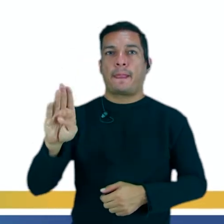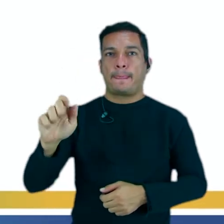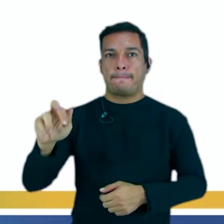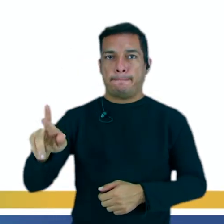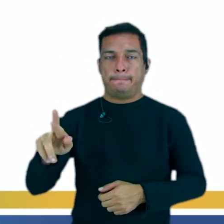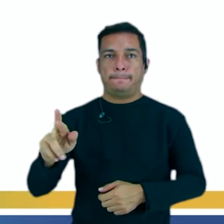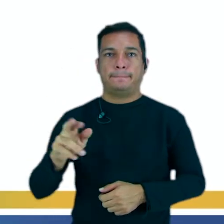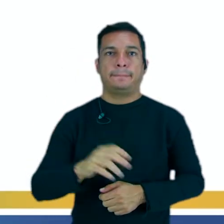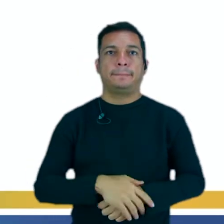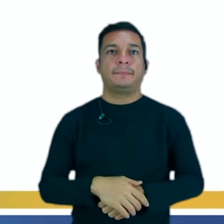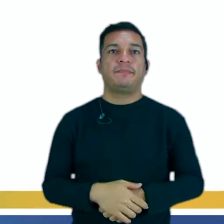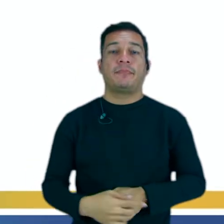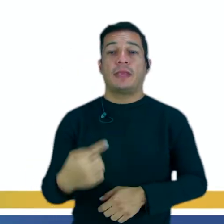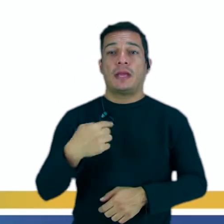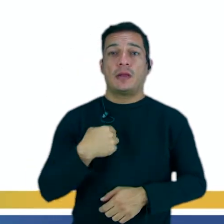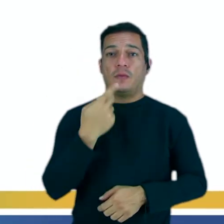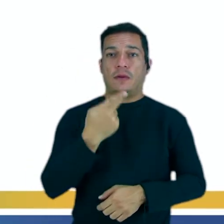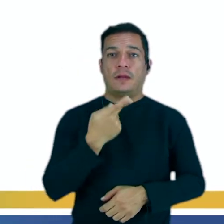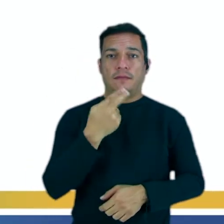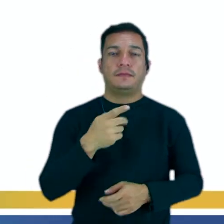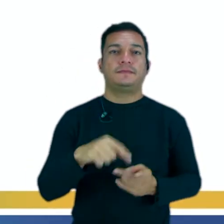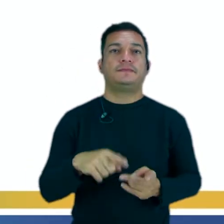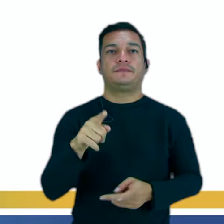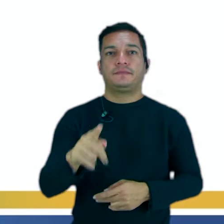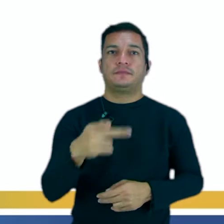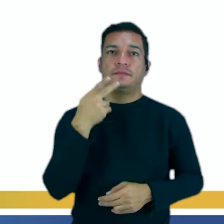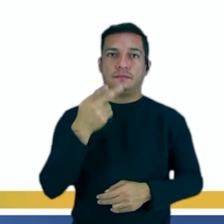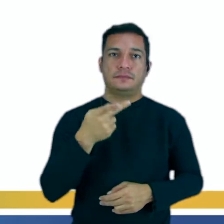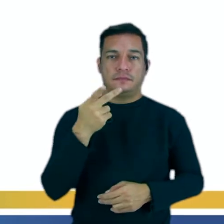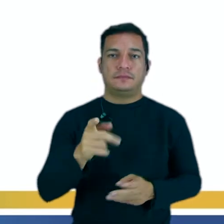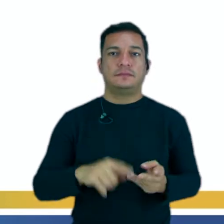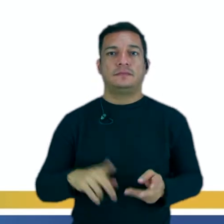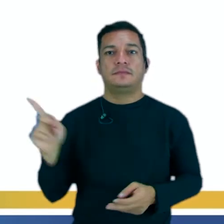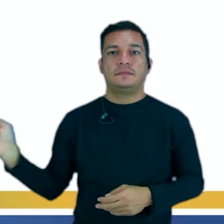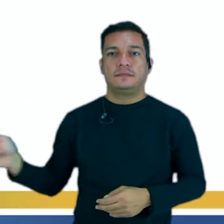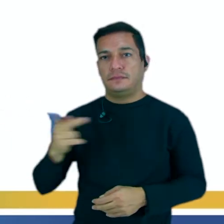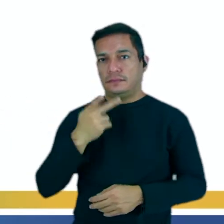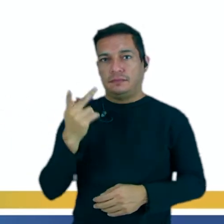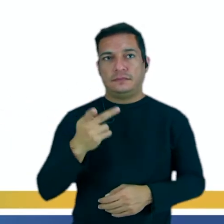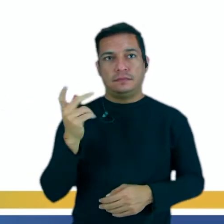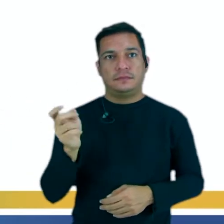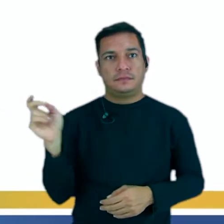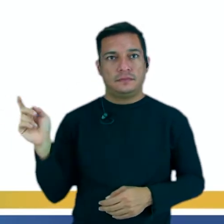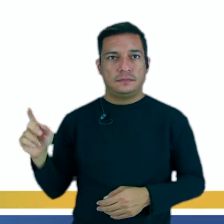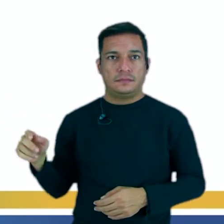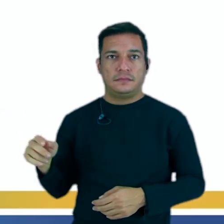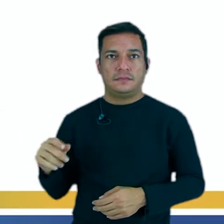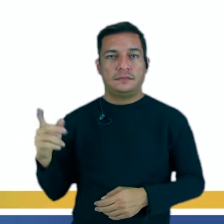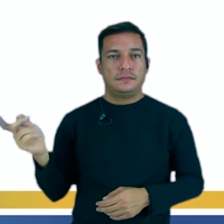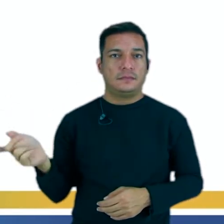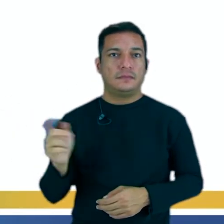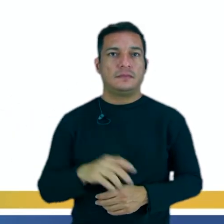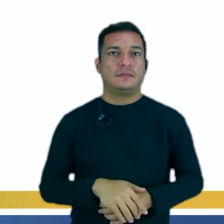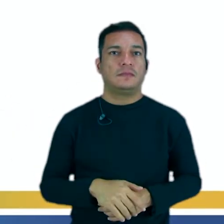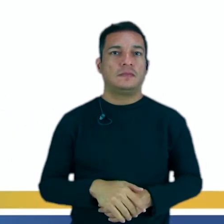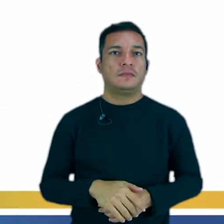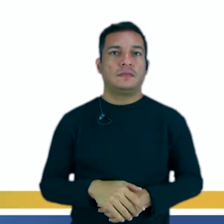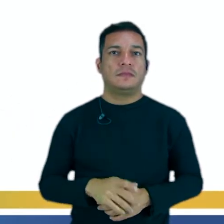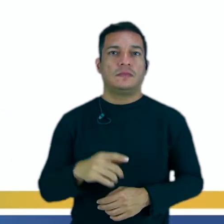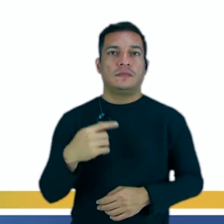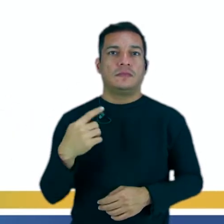conjugación. Yo hablo, tú hablas, él, ella, o usted habla. Habla, nosotros,